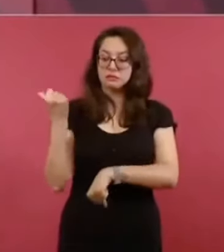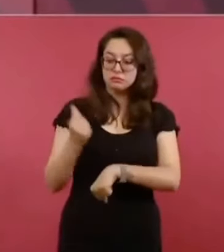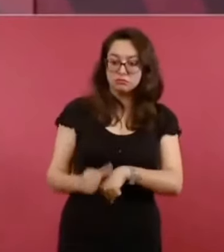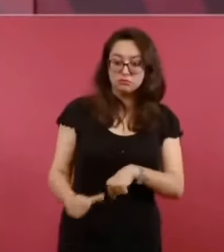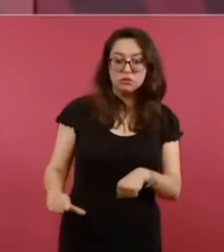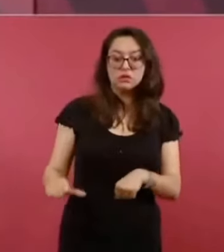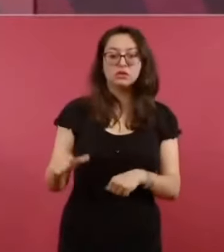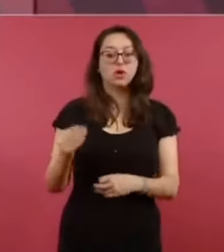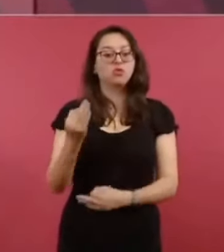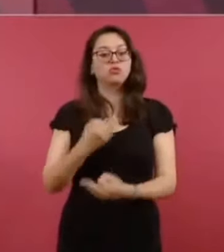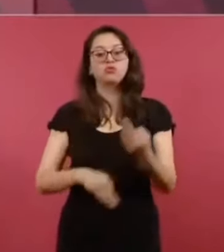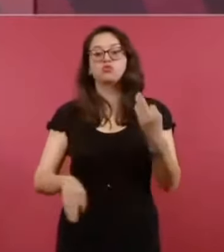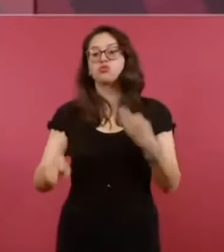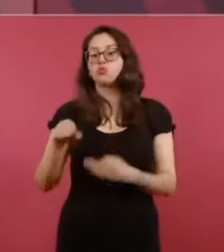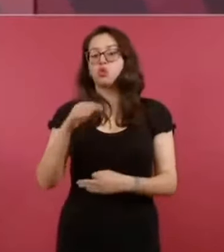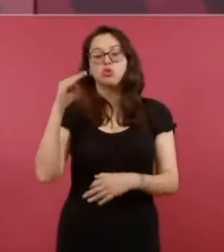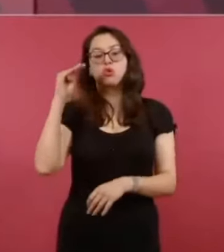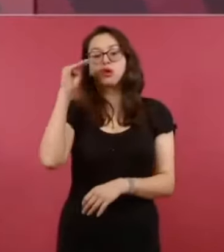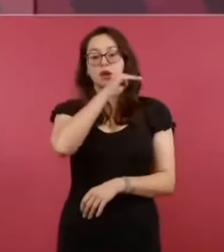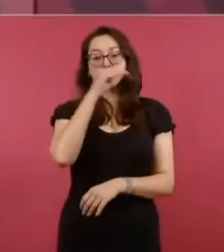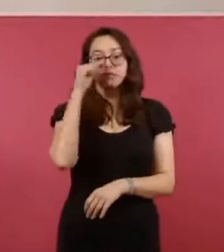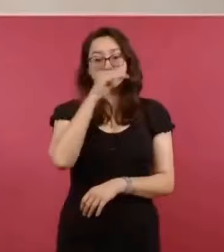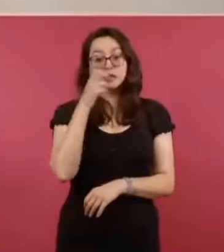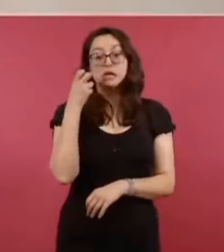Ese es el desafío.